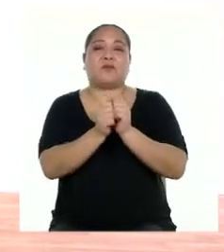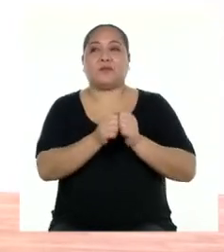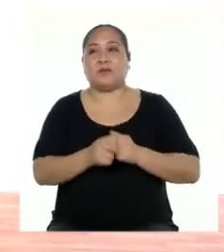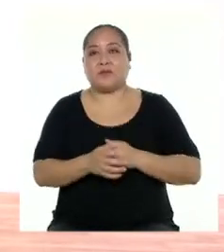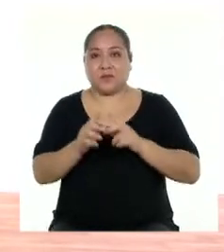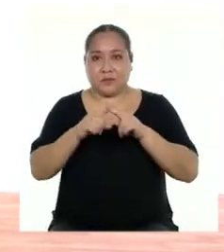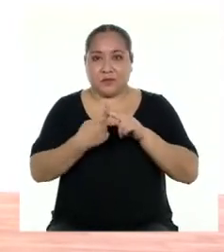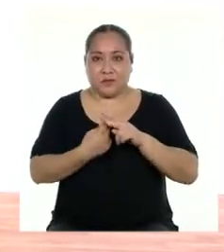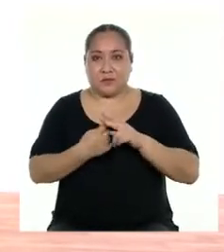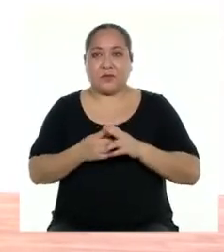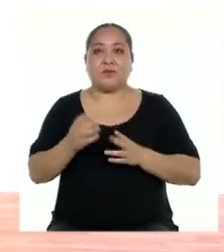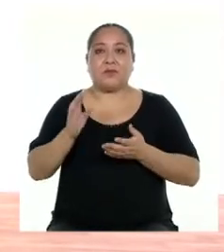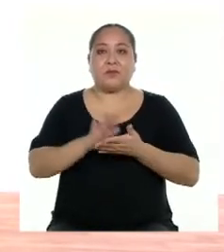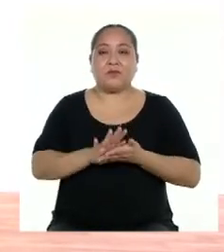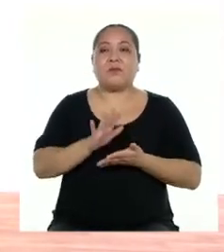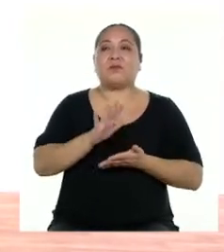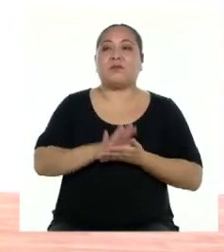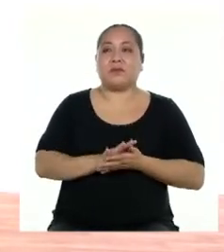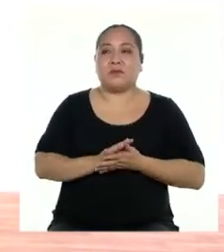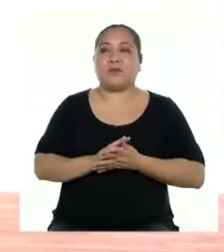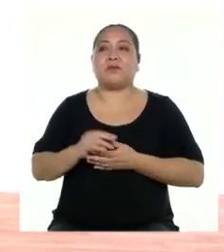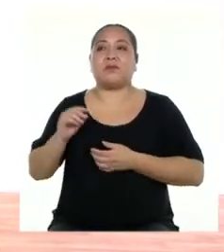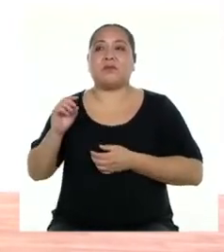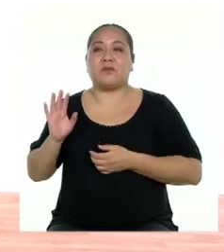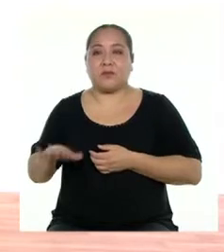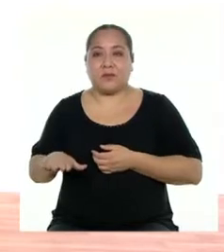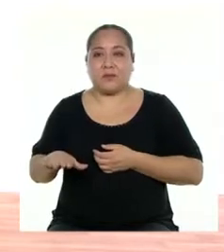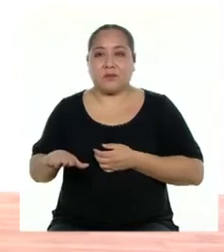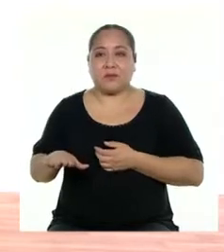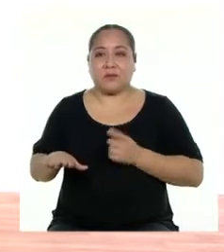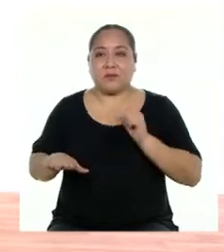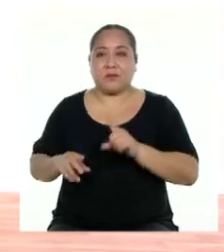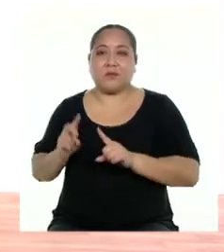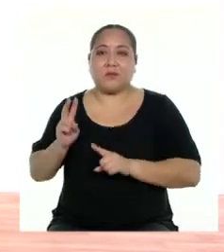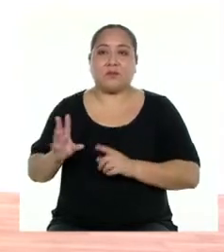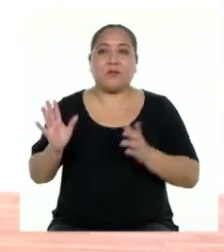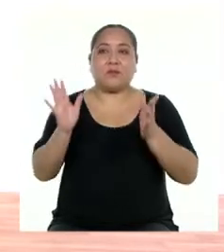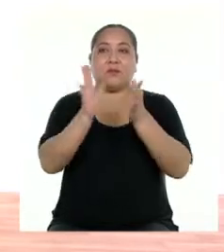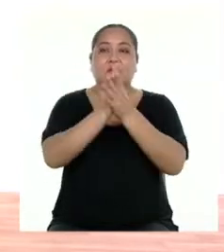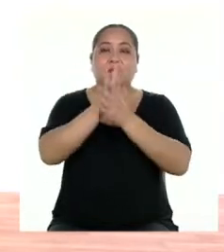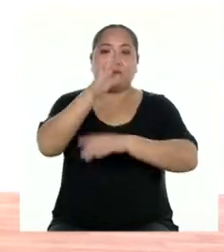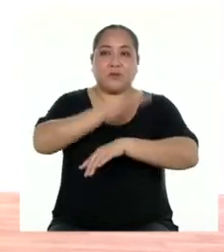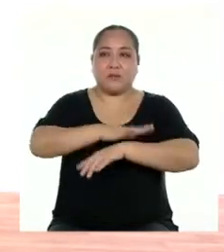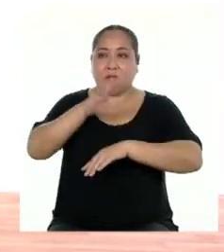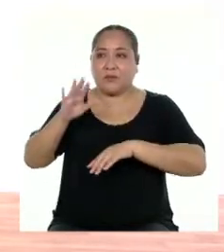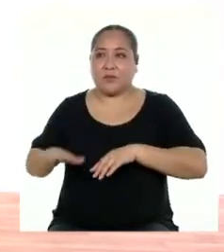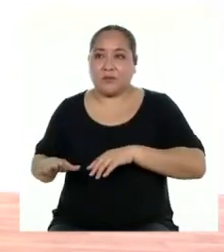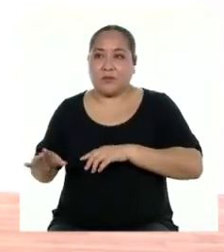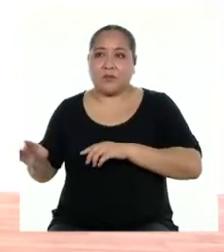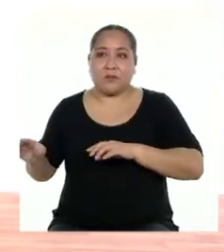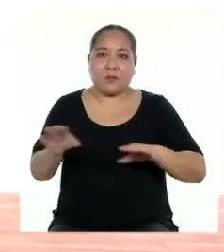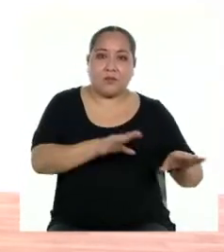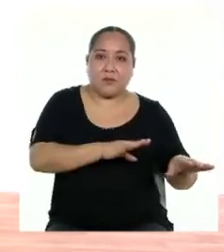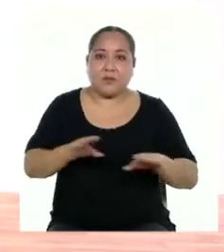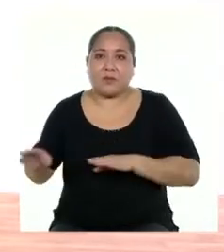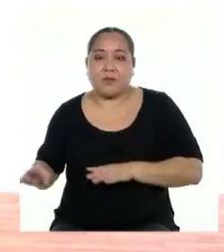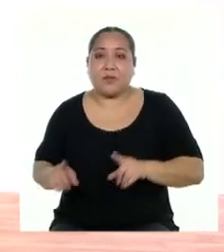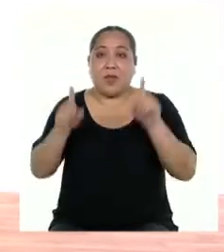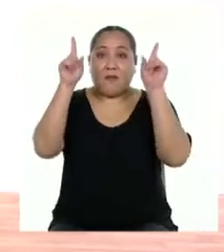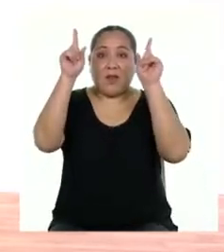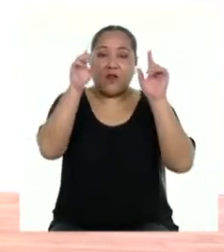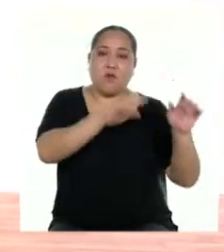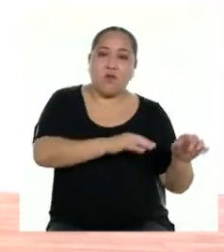empezamos. Tres, dos, uno, va. Pisada. Hey, hey. Boom, boom, ha. Uno.